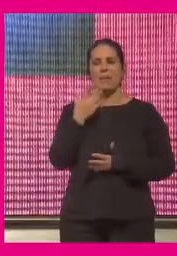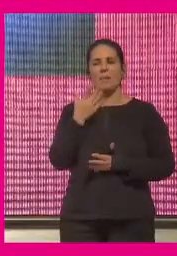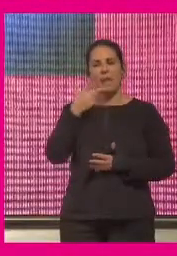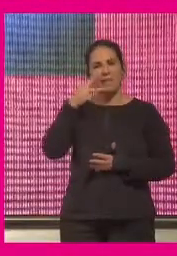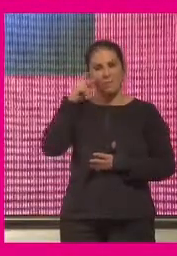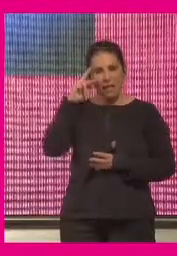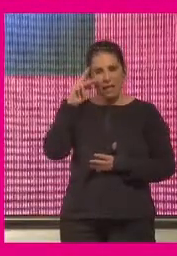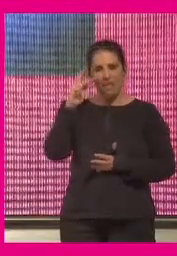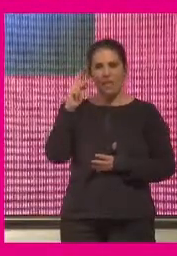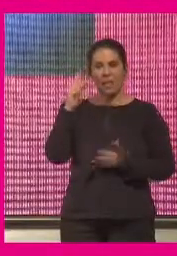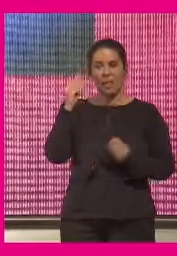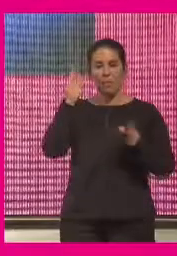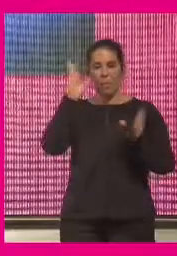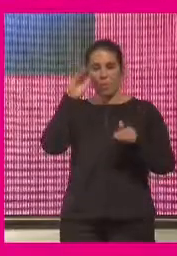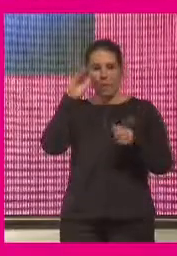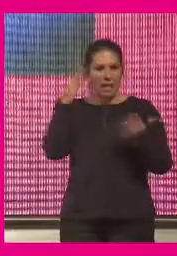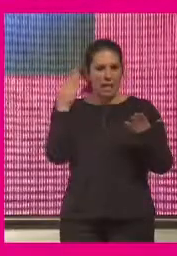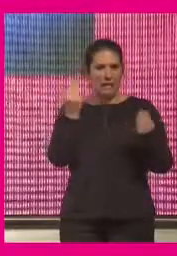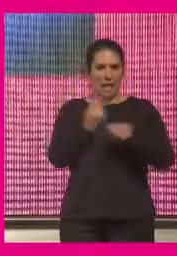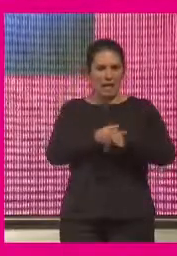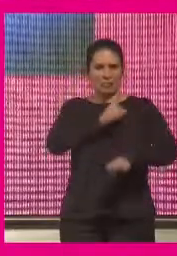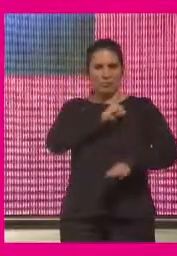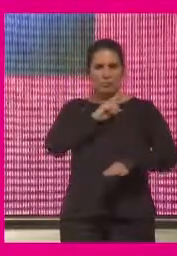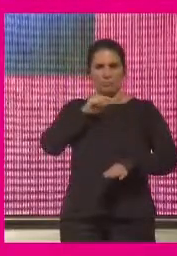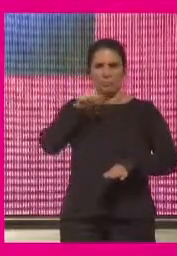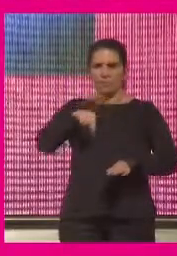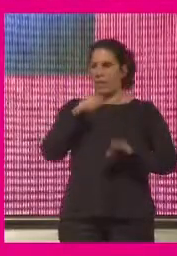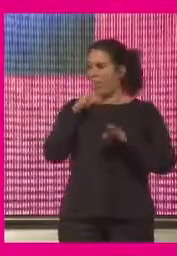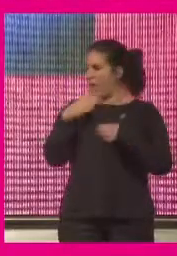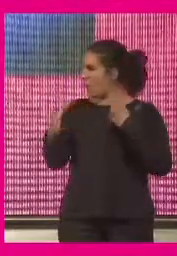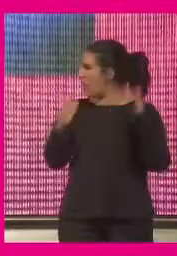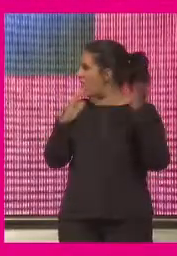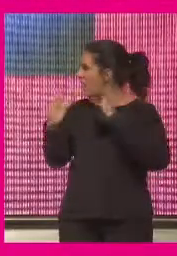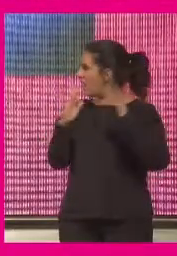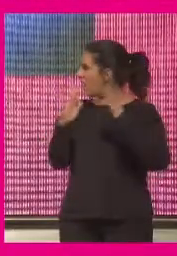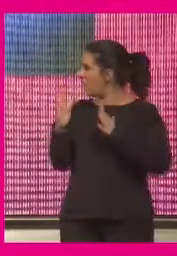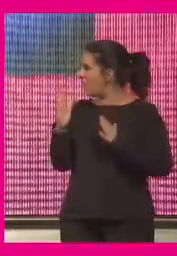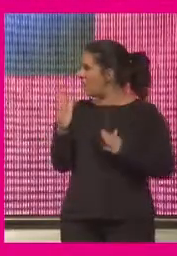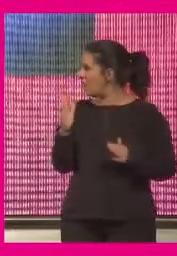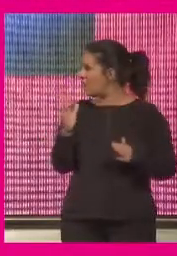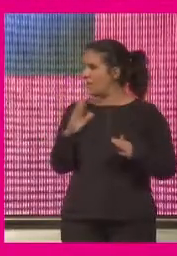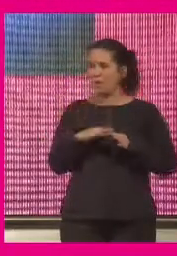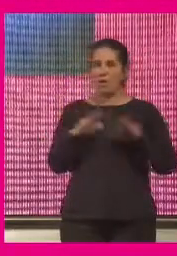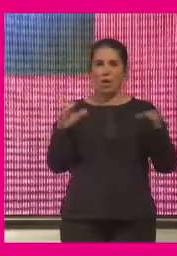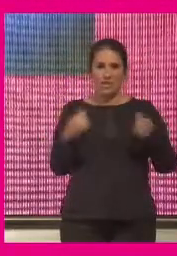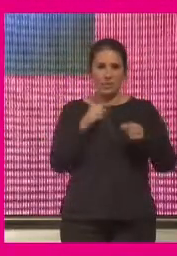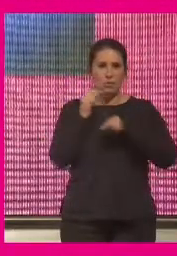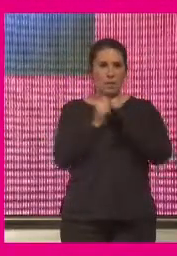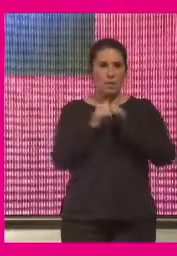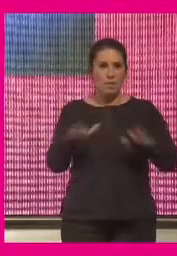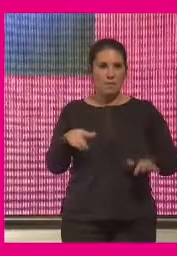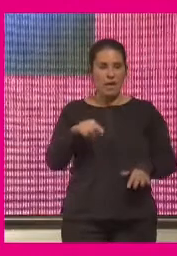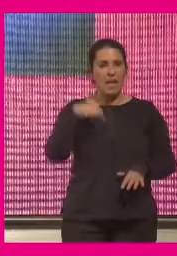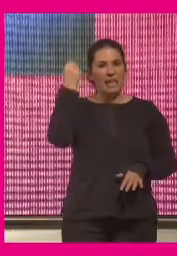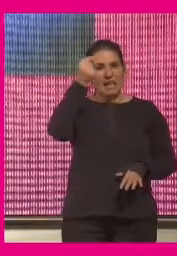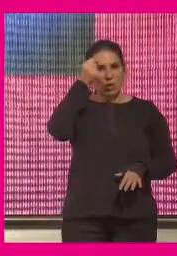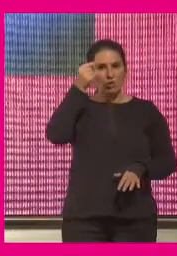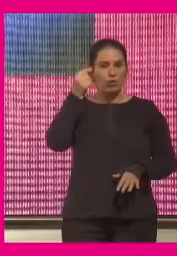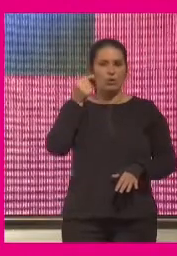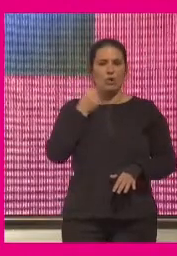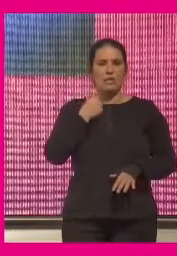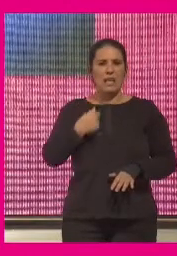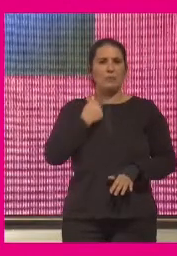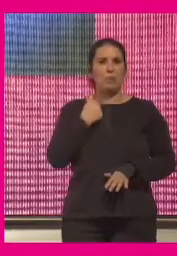experiencia tan brutal tan calamitosa que en términos colectivos ha supuesto la pandemia y ahí